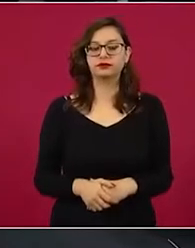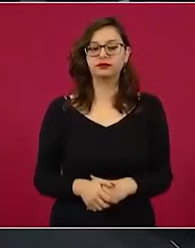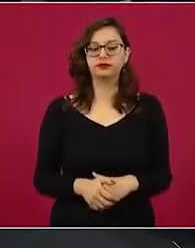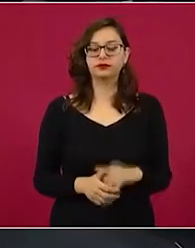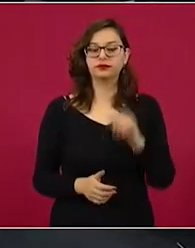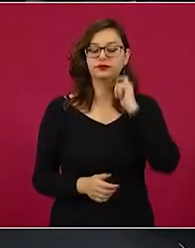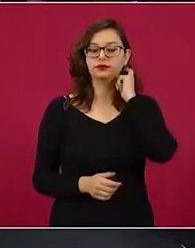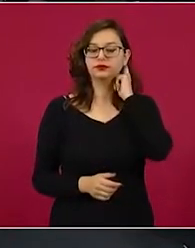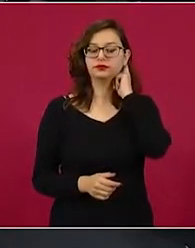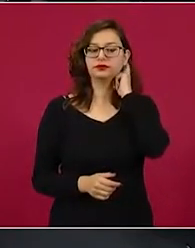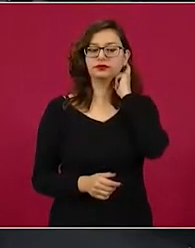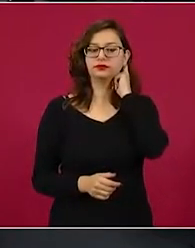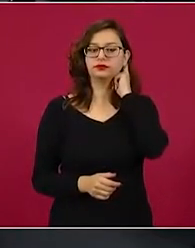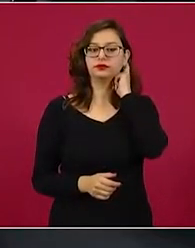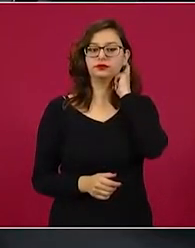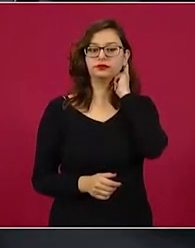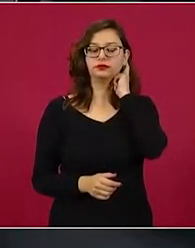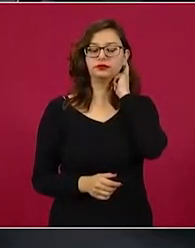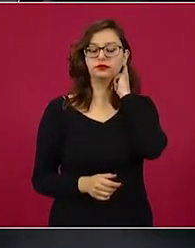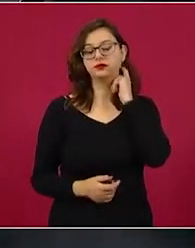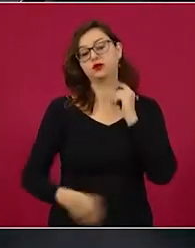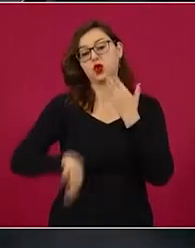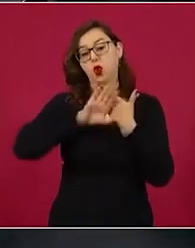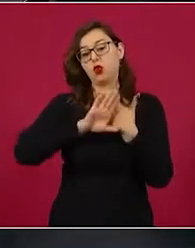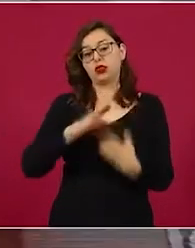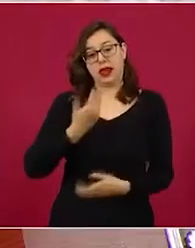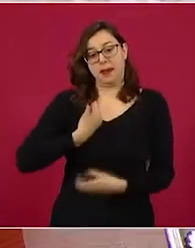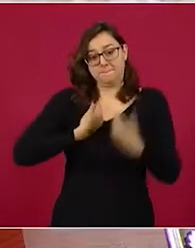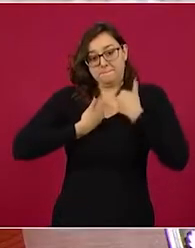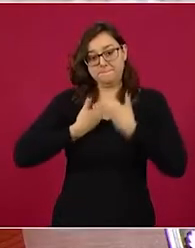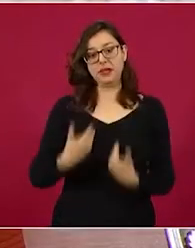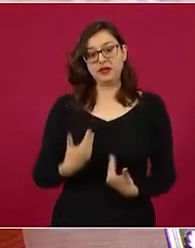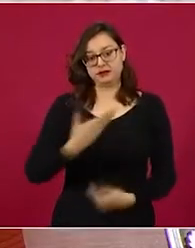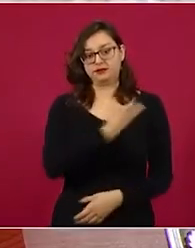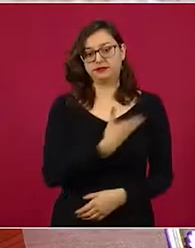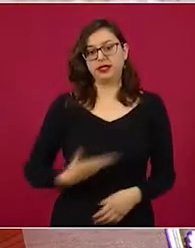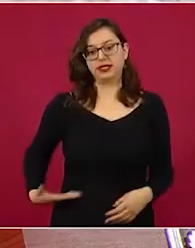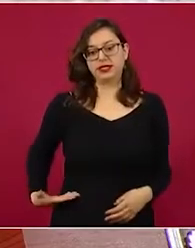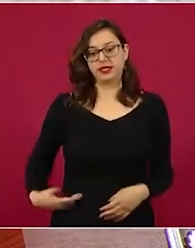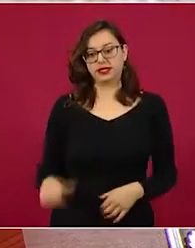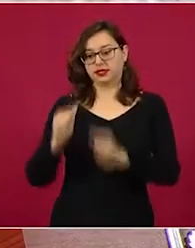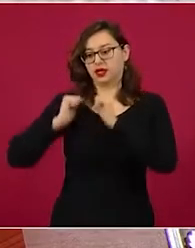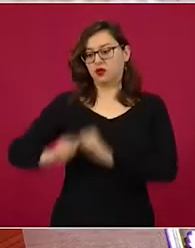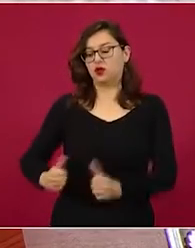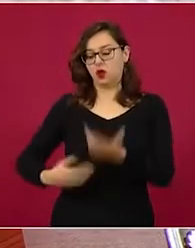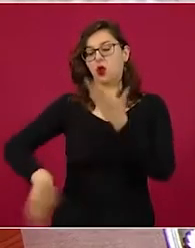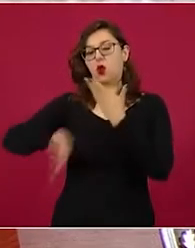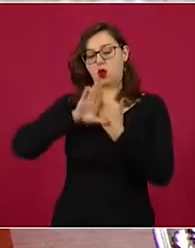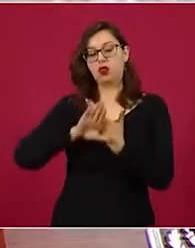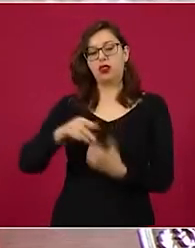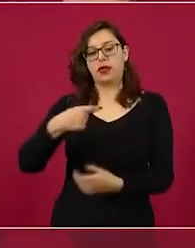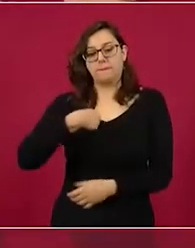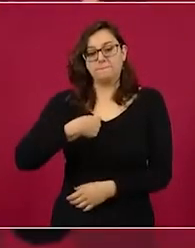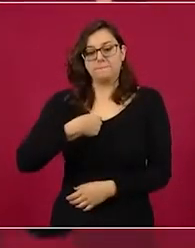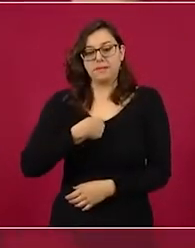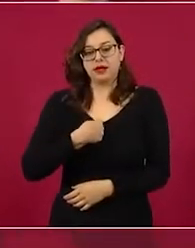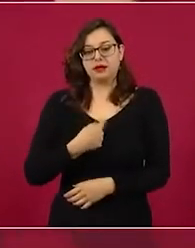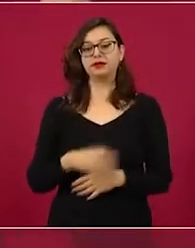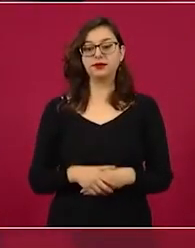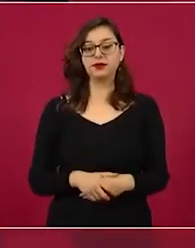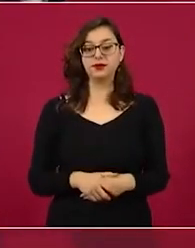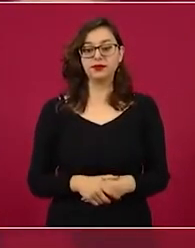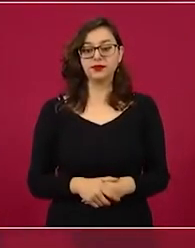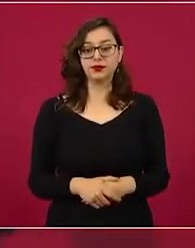mi autoridad, porque si seguimos